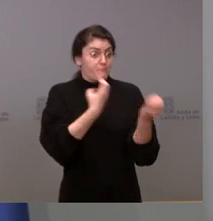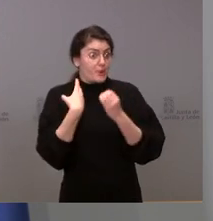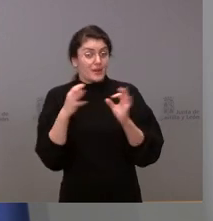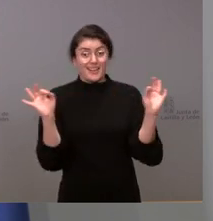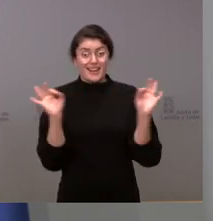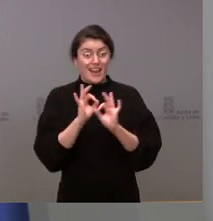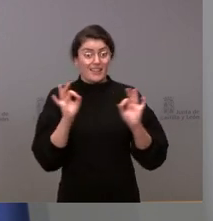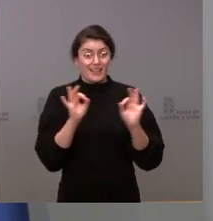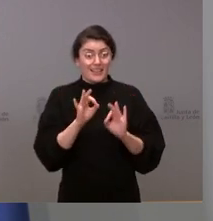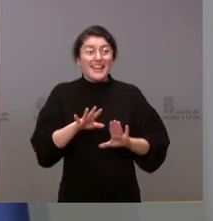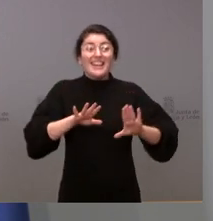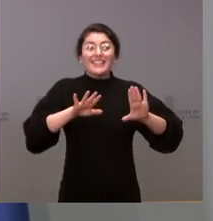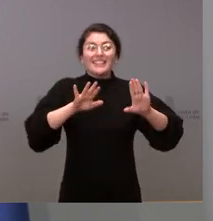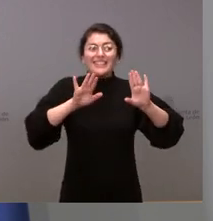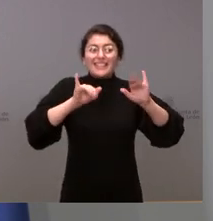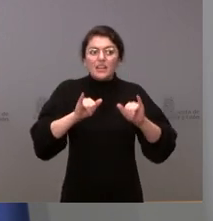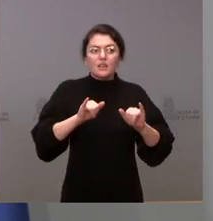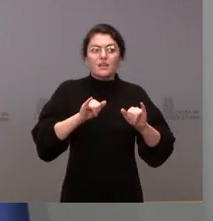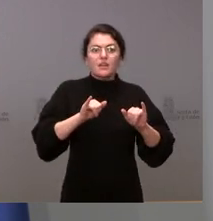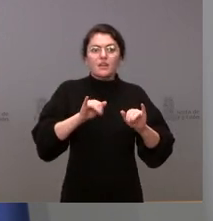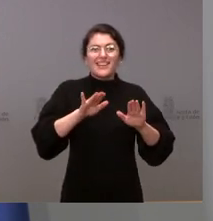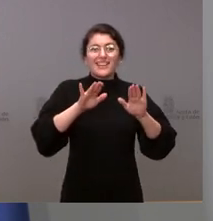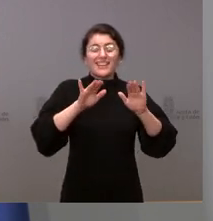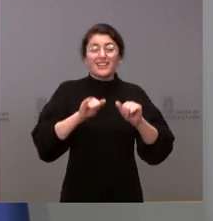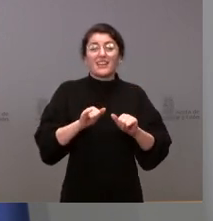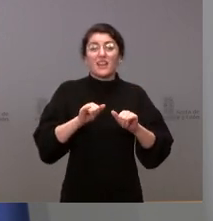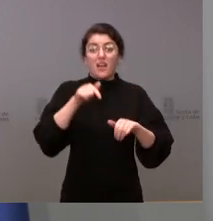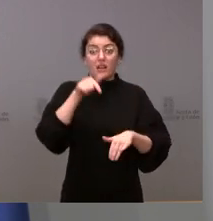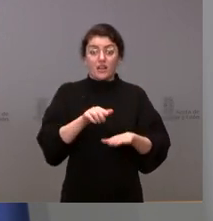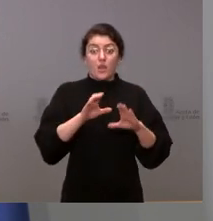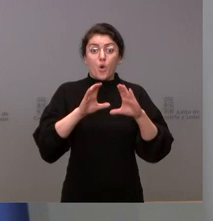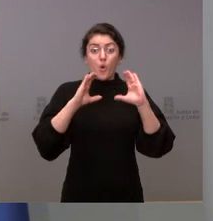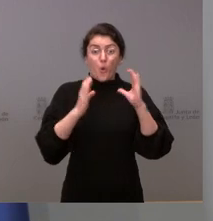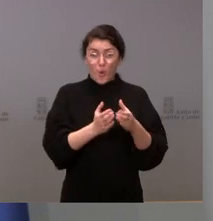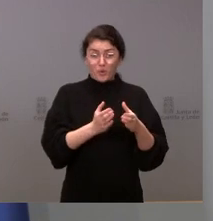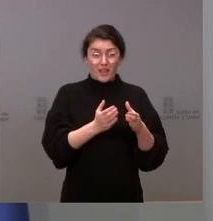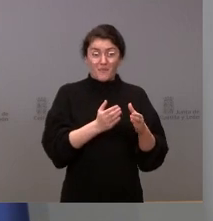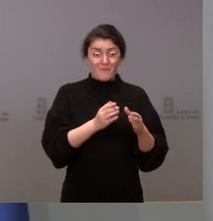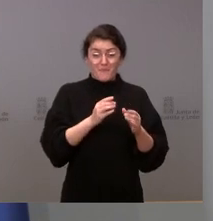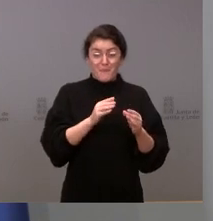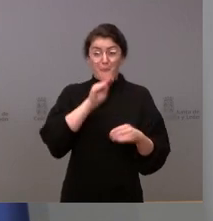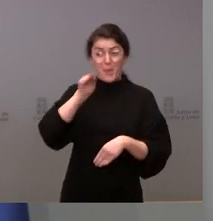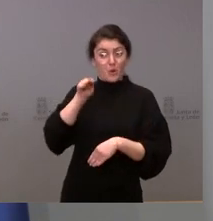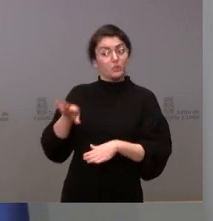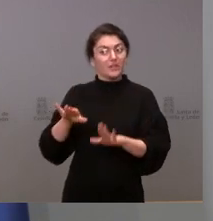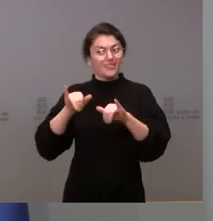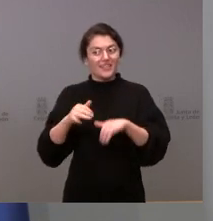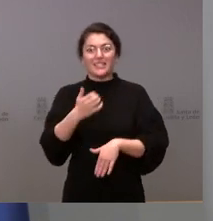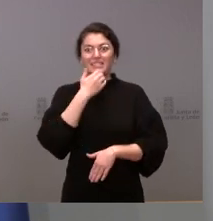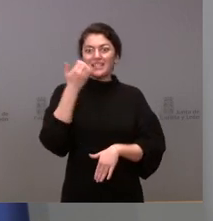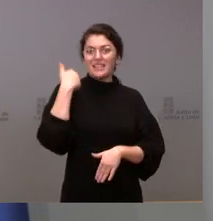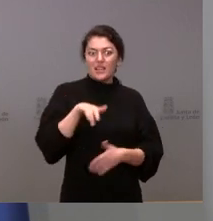mucho menos consultada a la junta de Castilla y León y por tanto si se nos da información al respecto pues podríamos